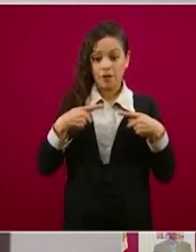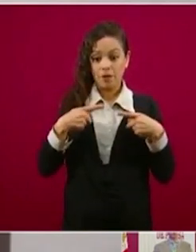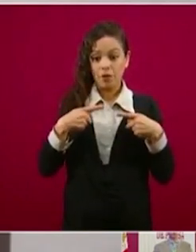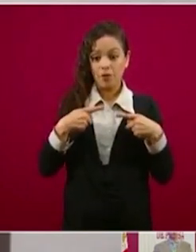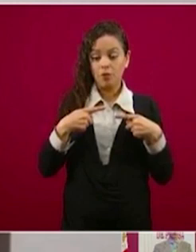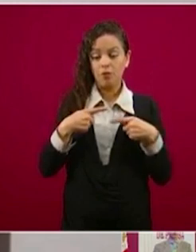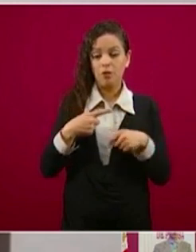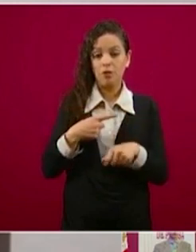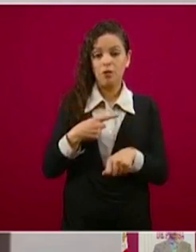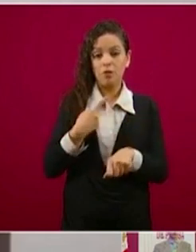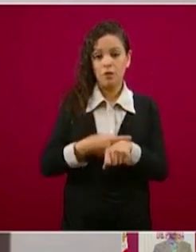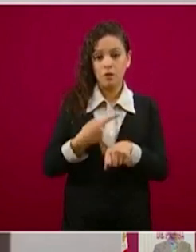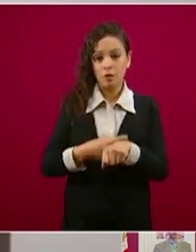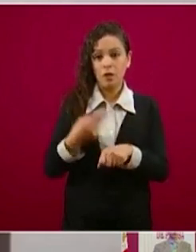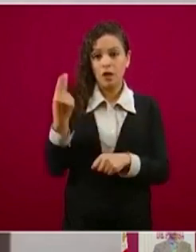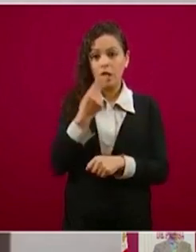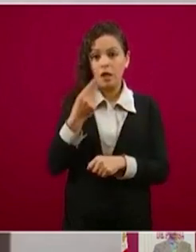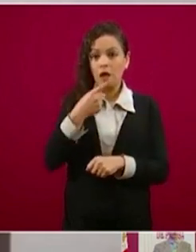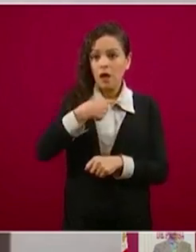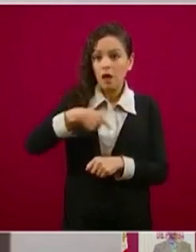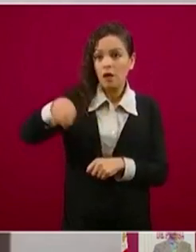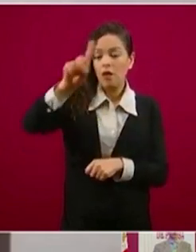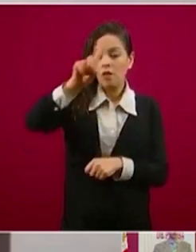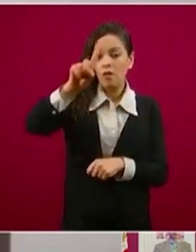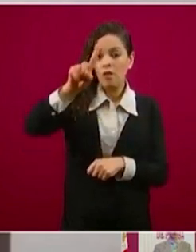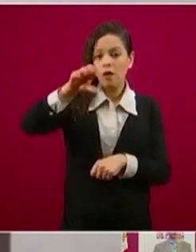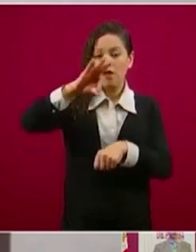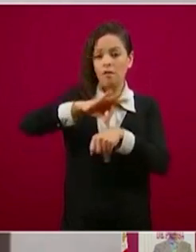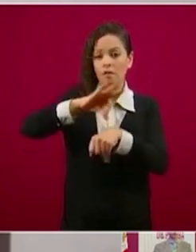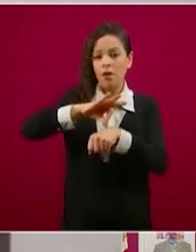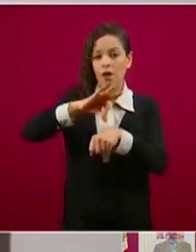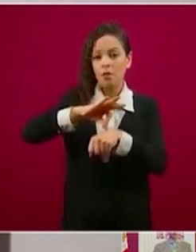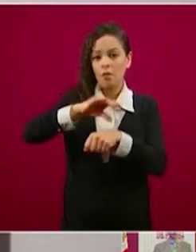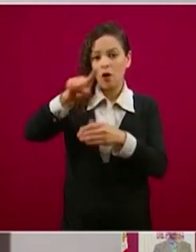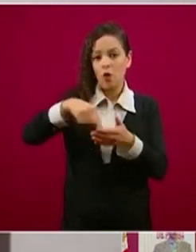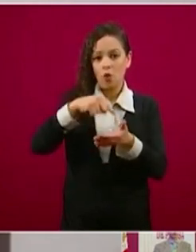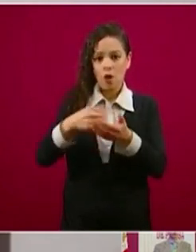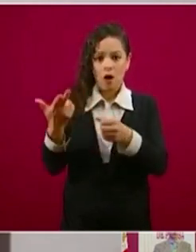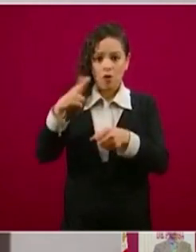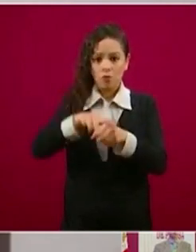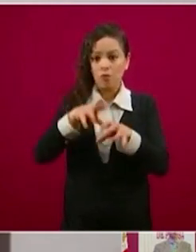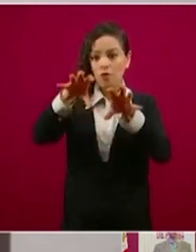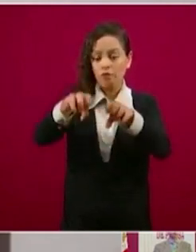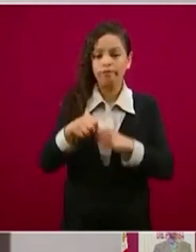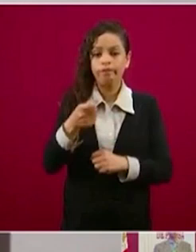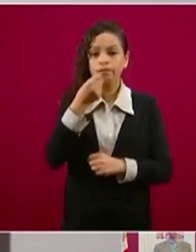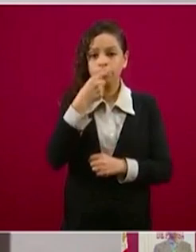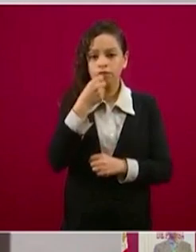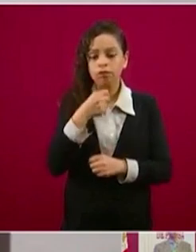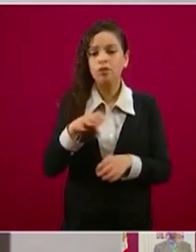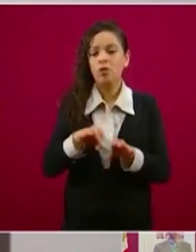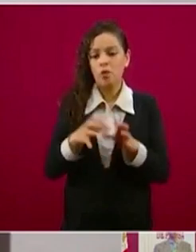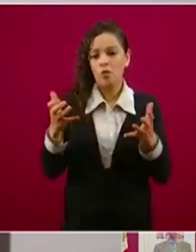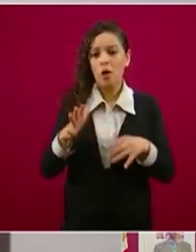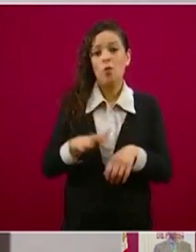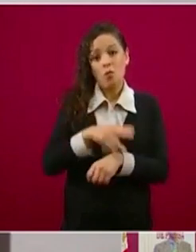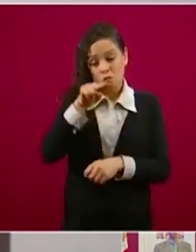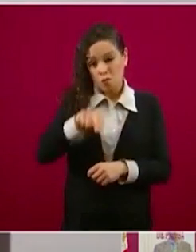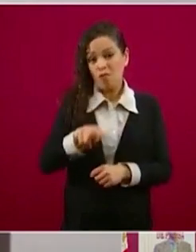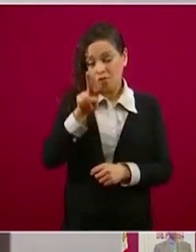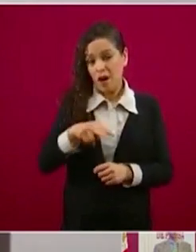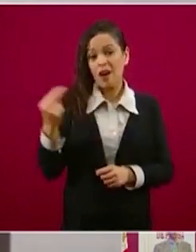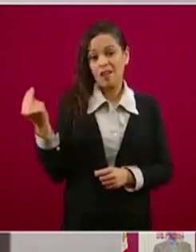recoger su medicamento en farmacia y los hospitales? Porque el medicamento les es necesario,